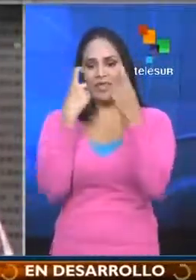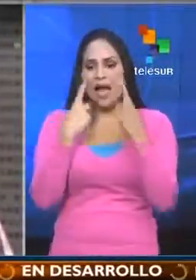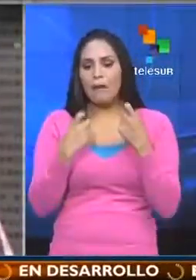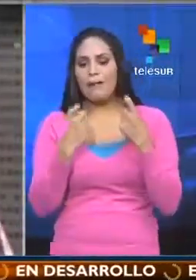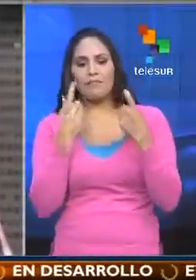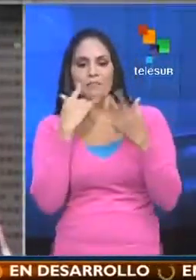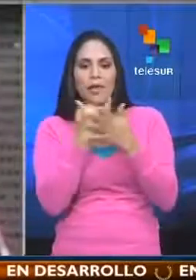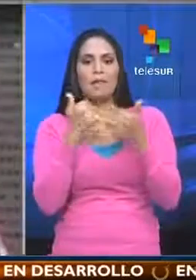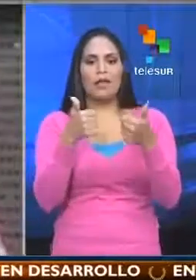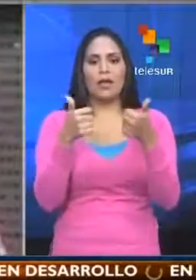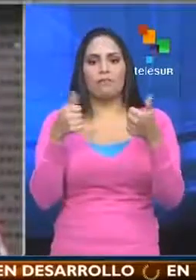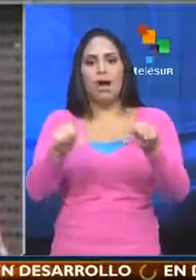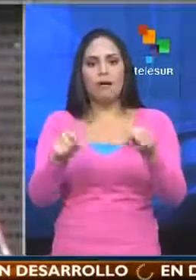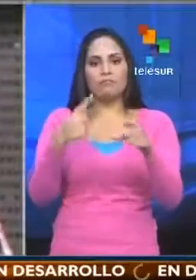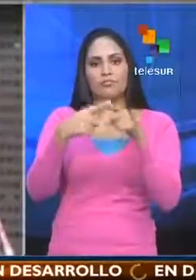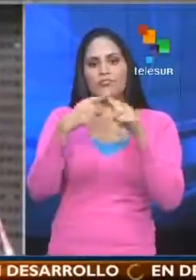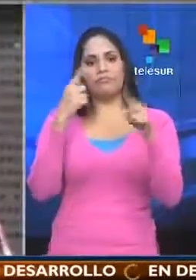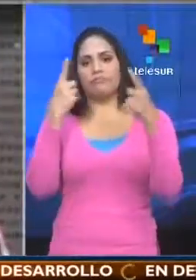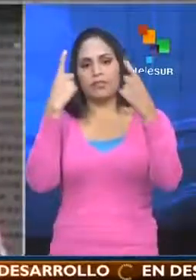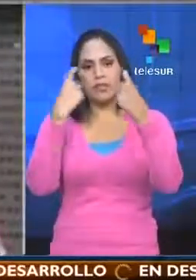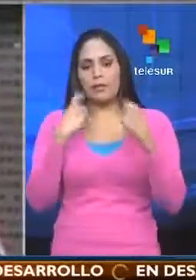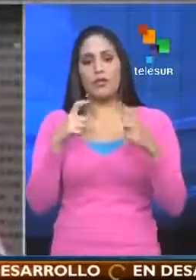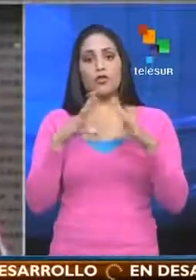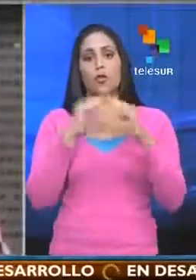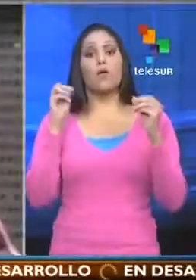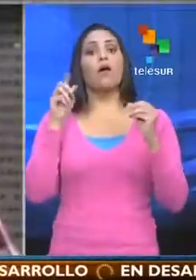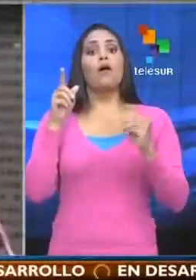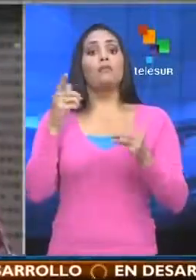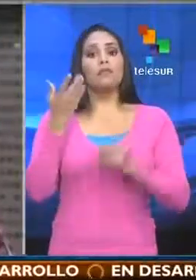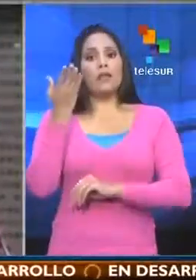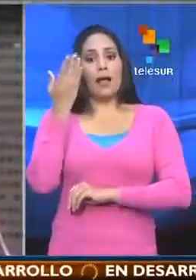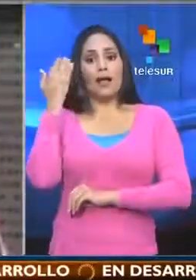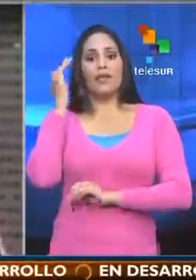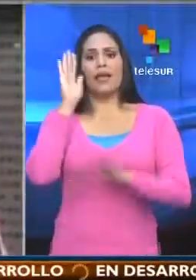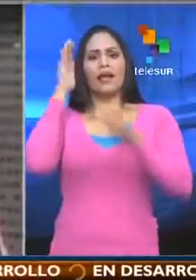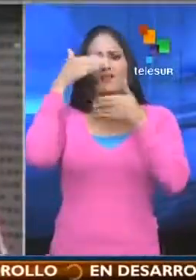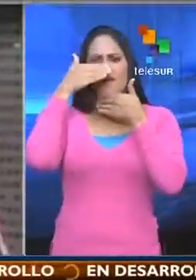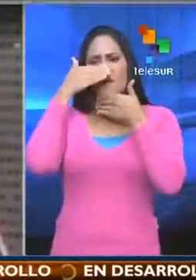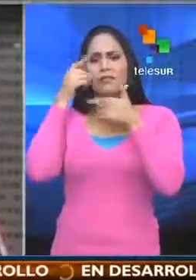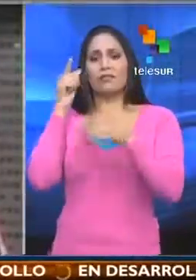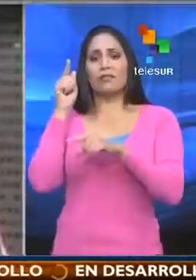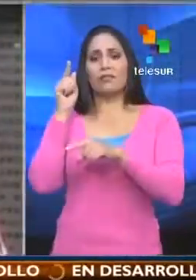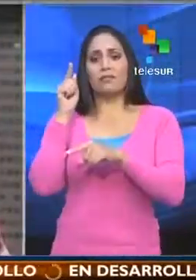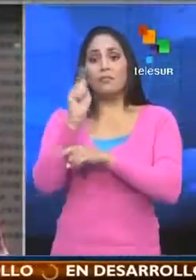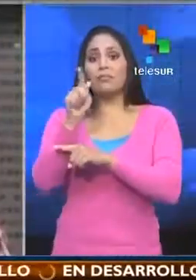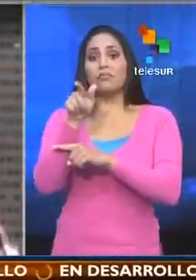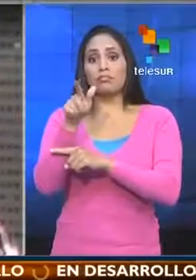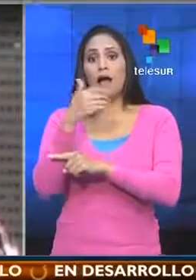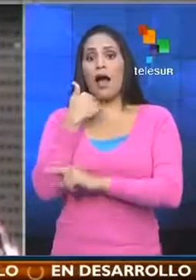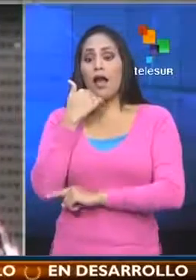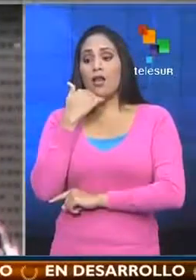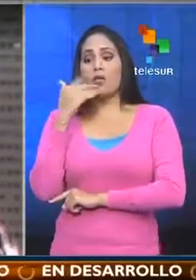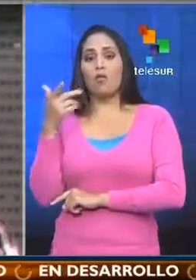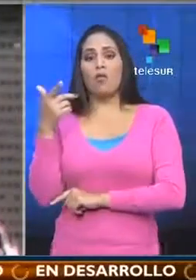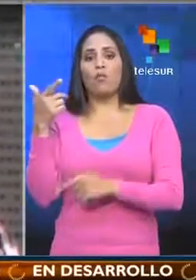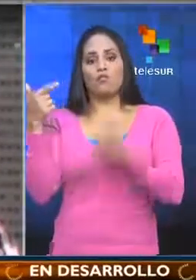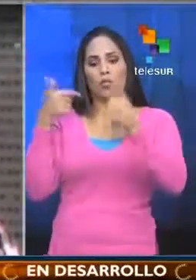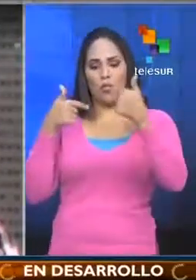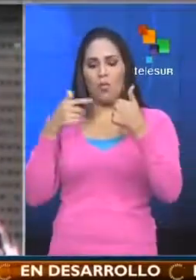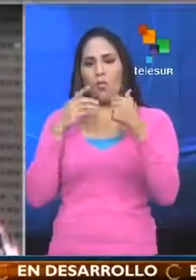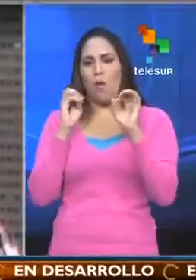en un comunicado anterior también habían manifestado que el soldado se encontraba con algunas heridas leves. El resultado de